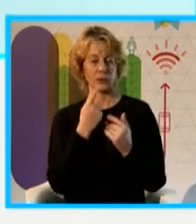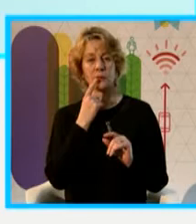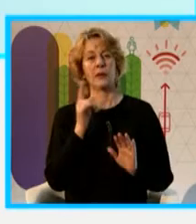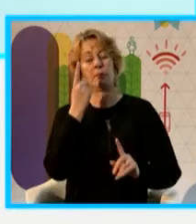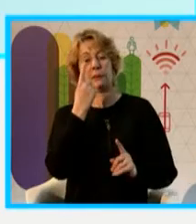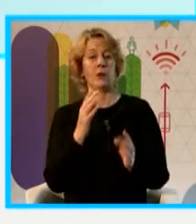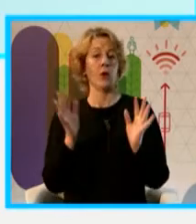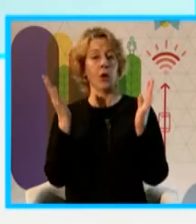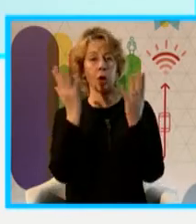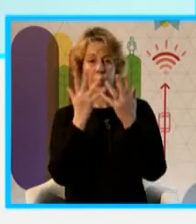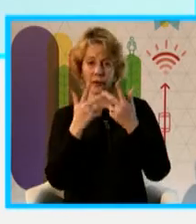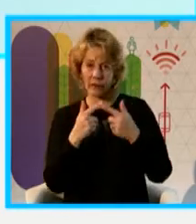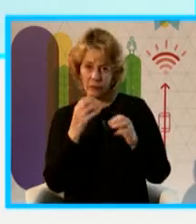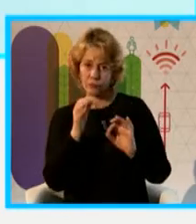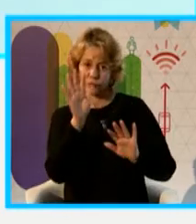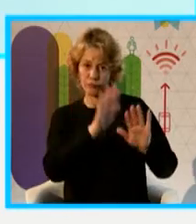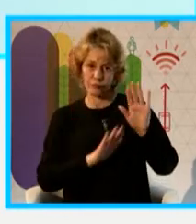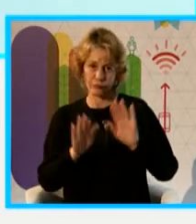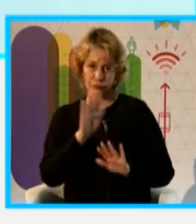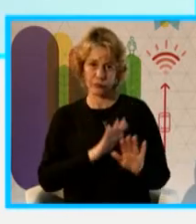con tipologías distintas de luz,